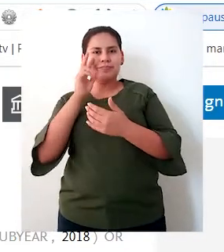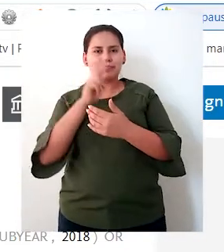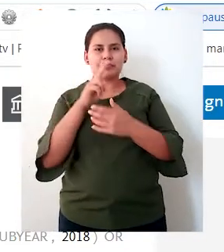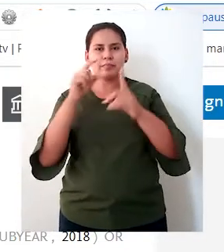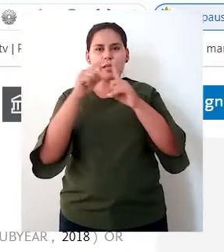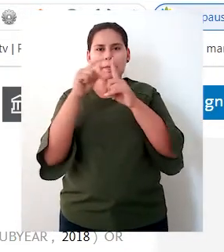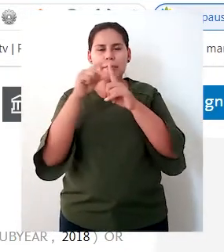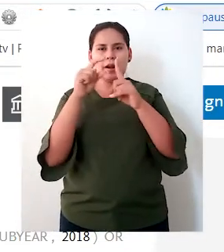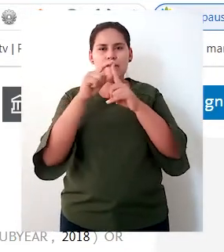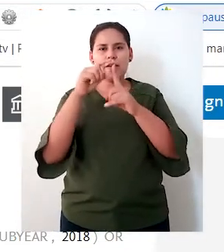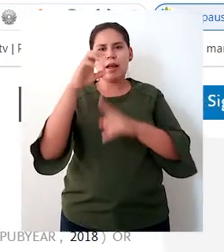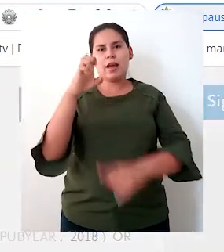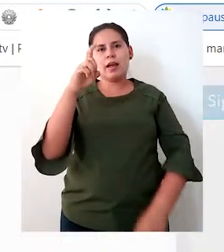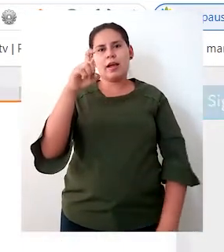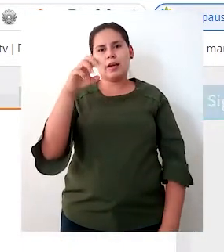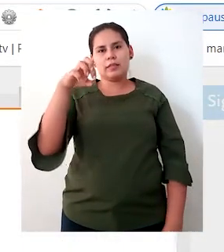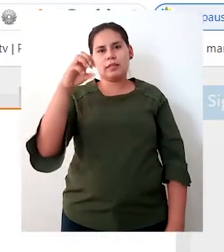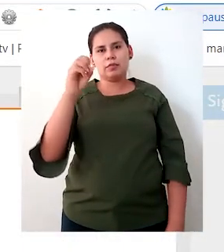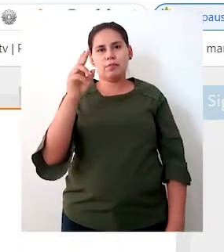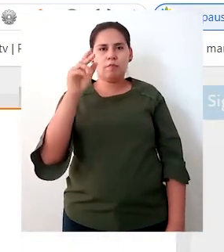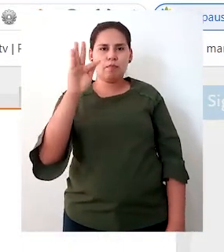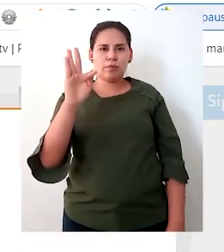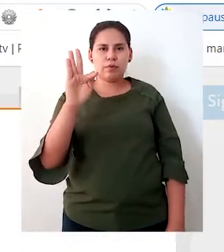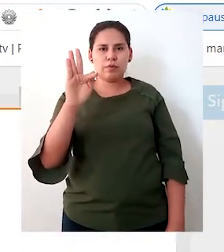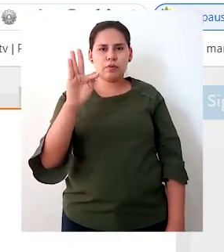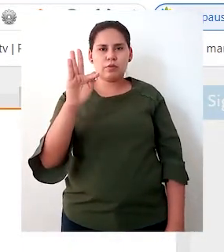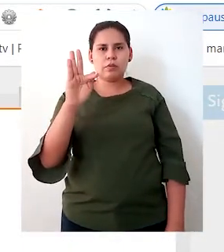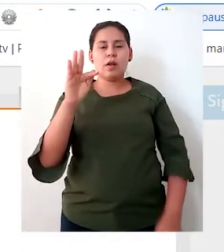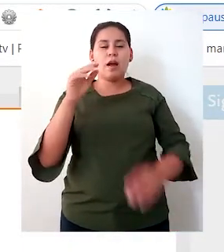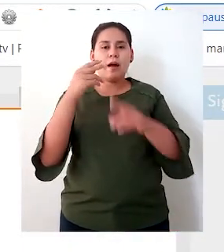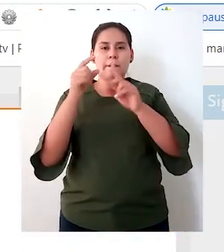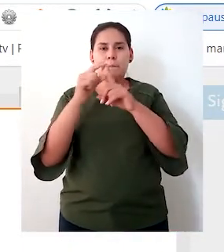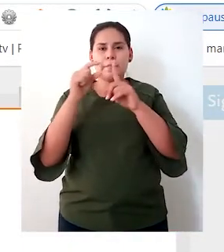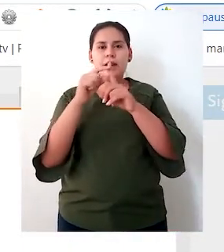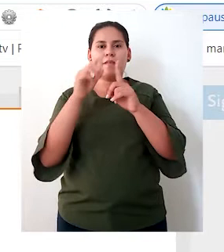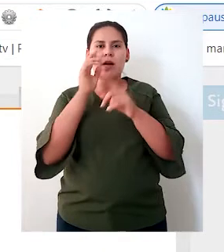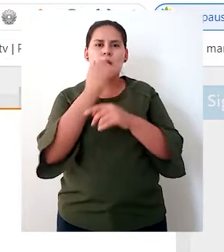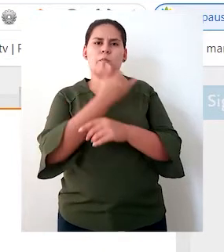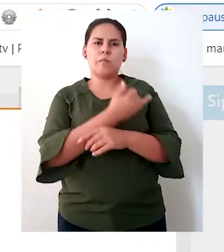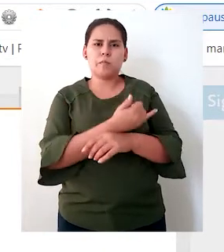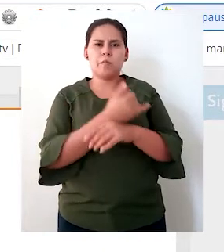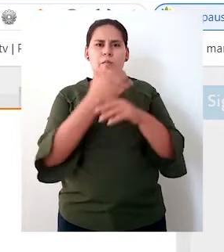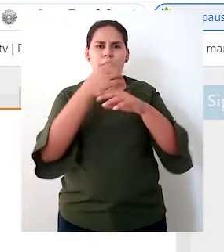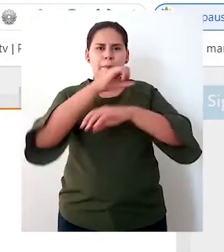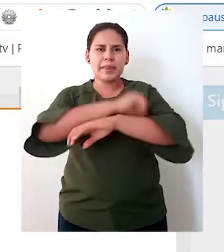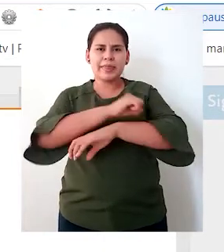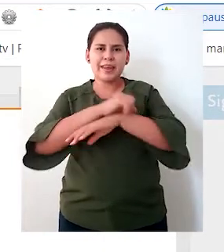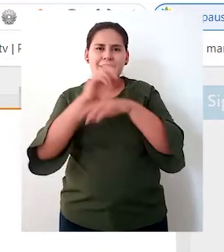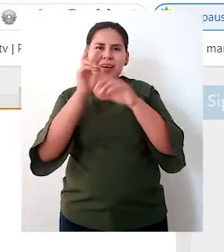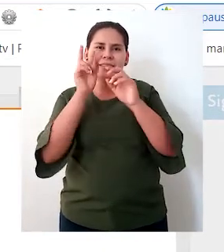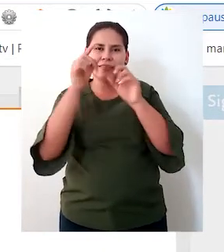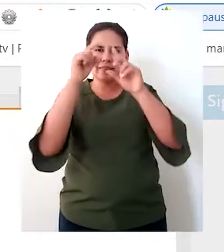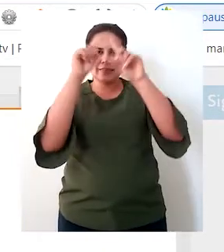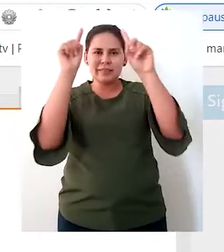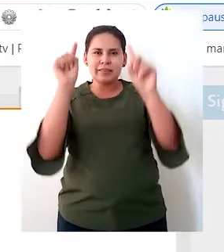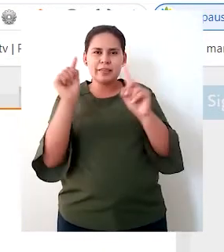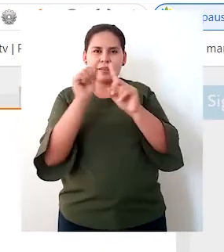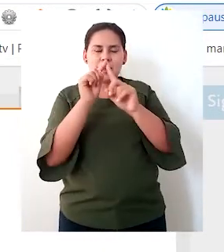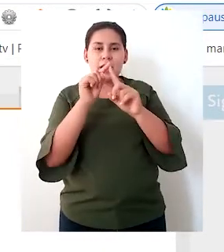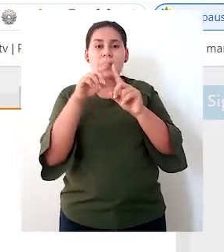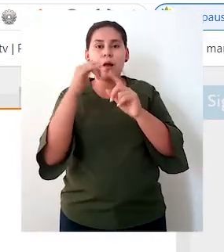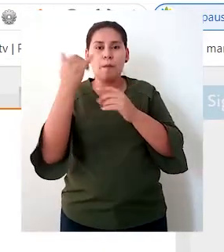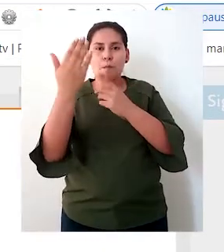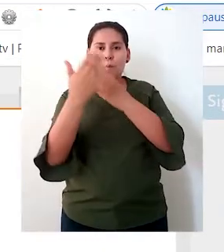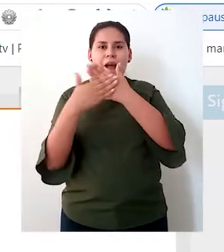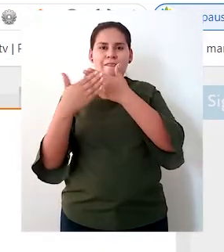palabra Export y nos aparece esta ventana donde nos muestra la